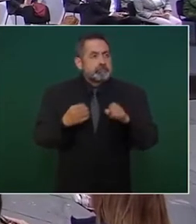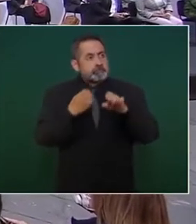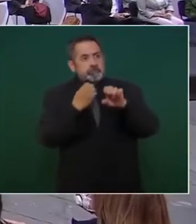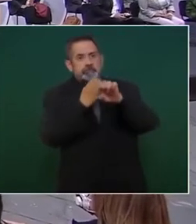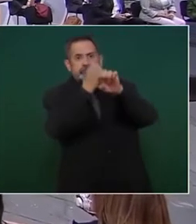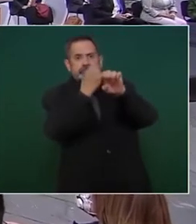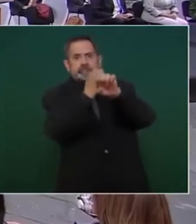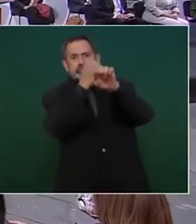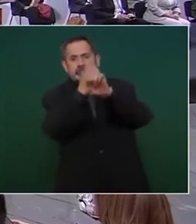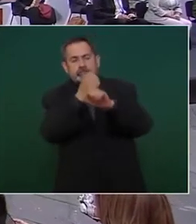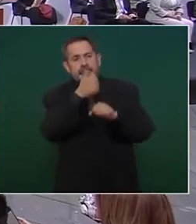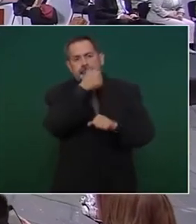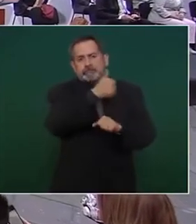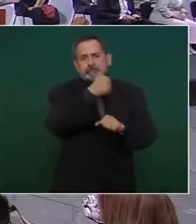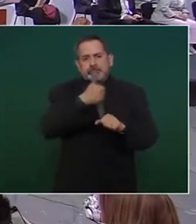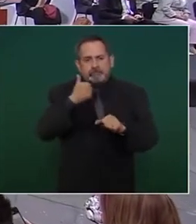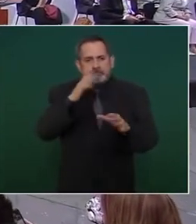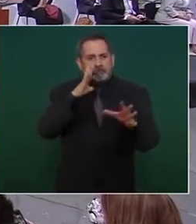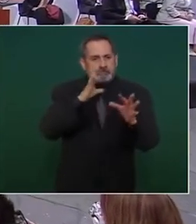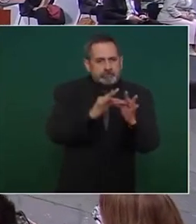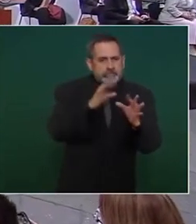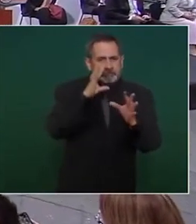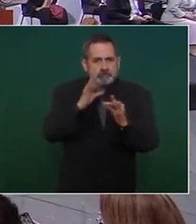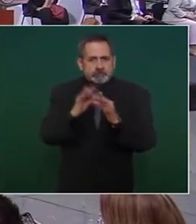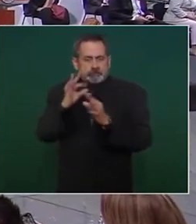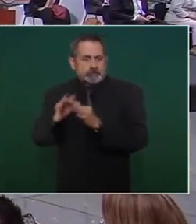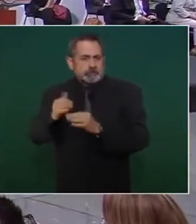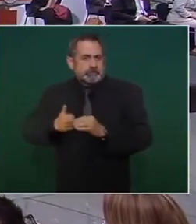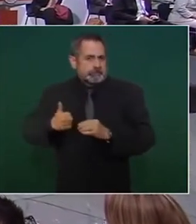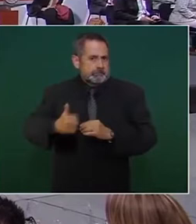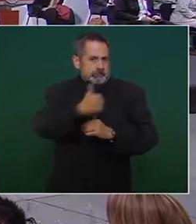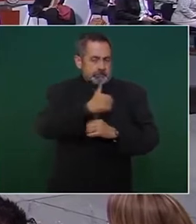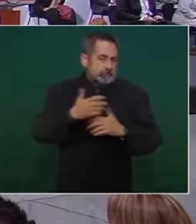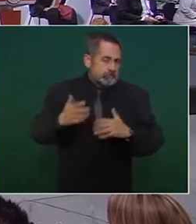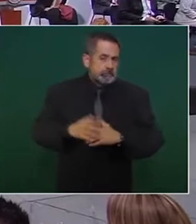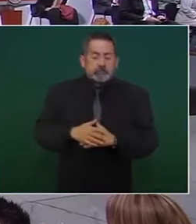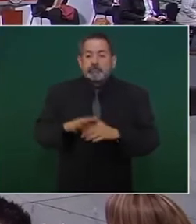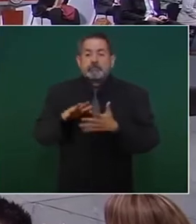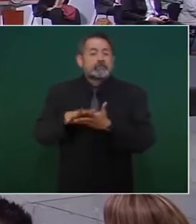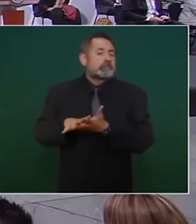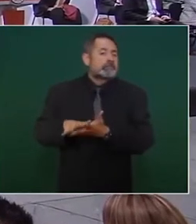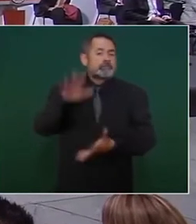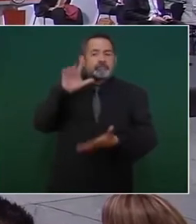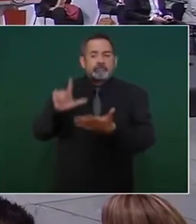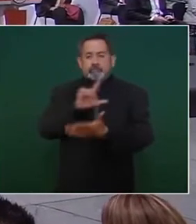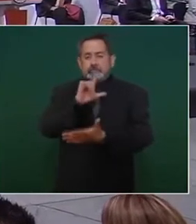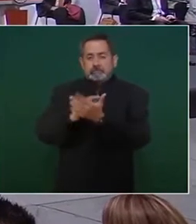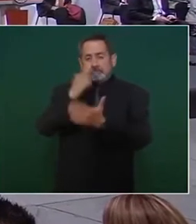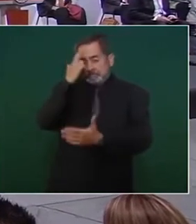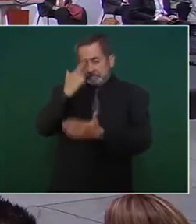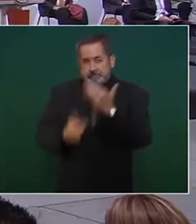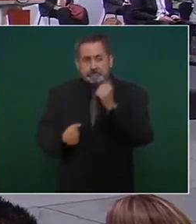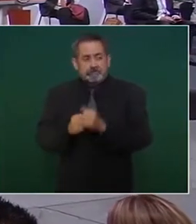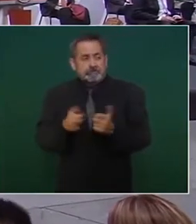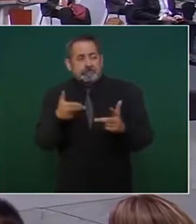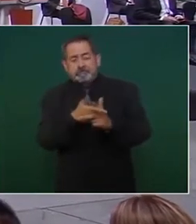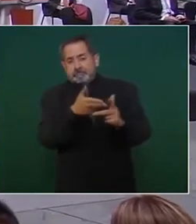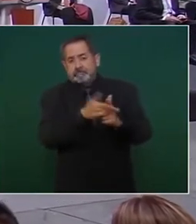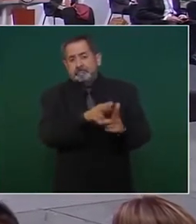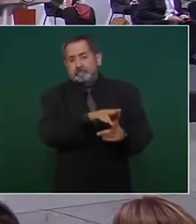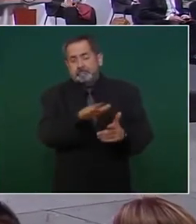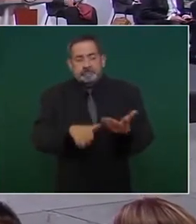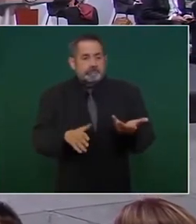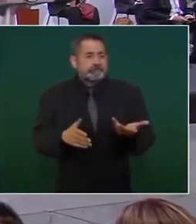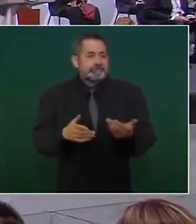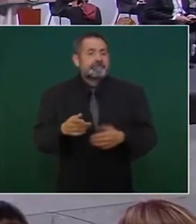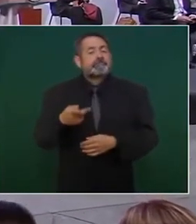tenemos que cumplir con nuestra parte la mayor parte de los delitos son del fuero común inclusive los homicidios y si